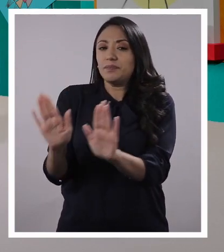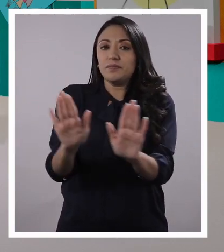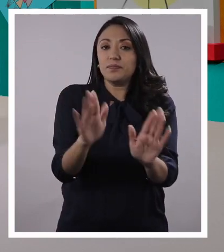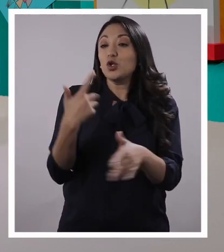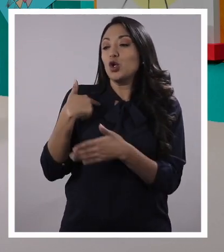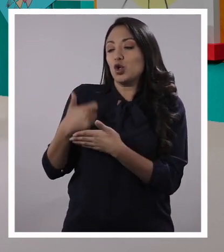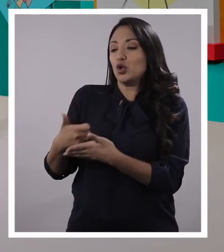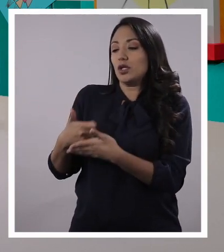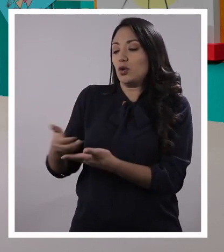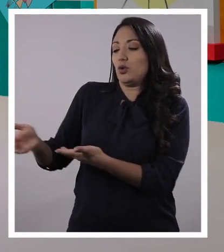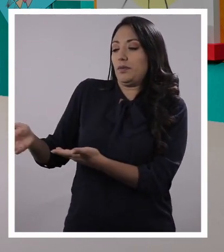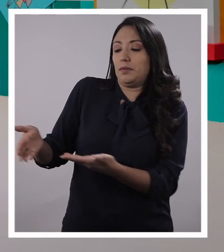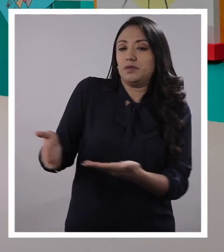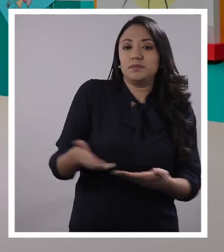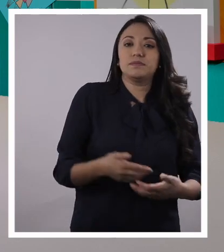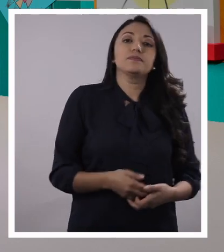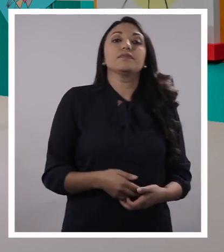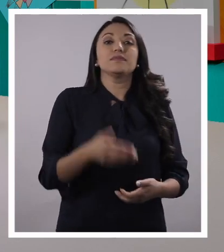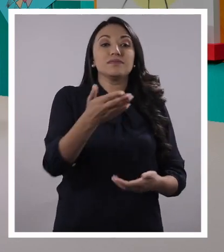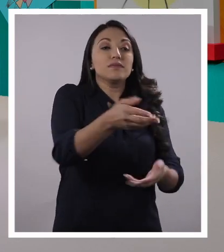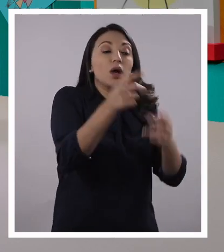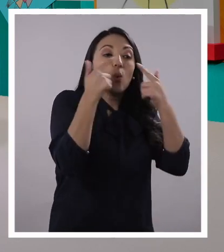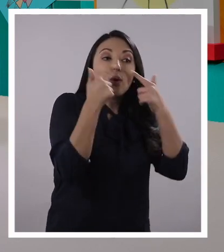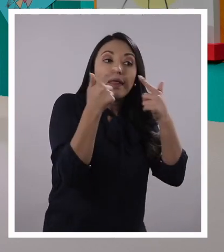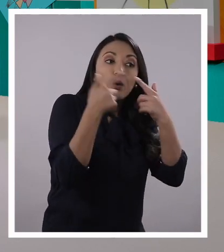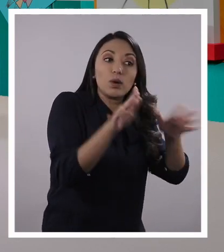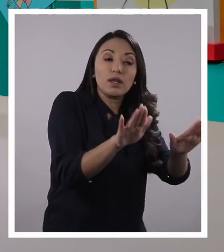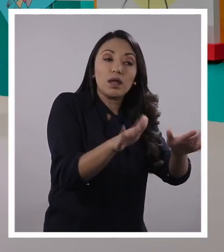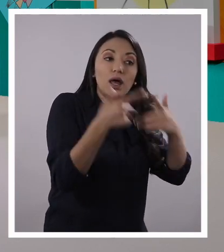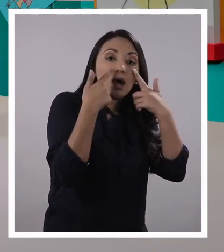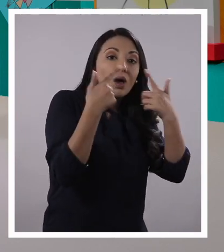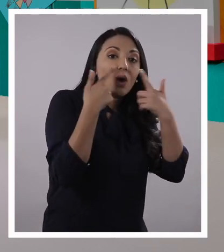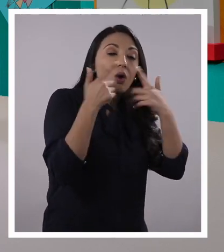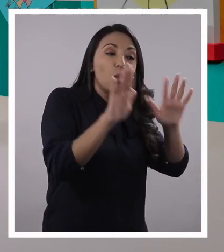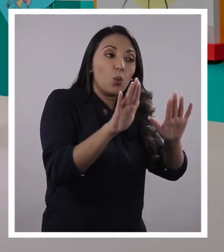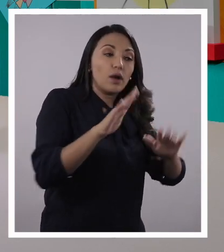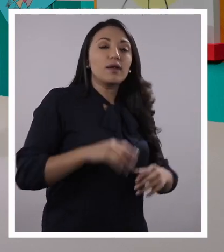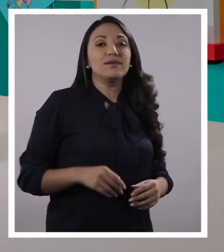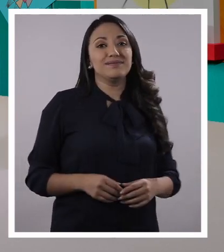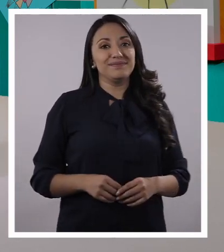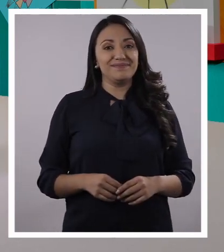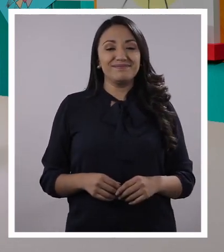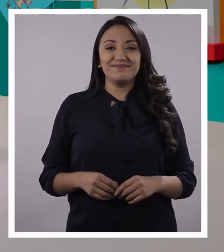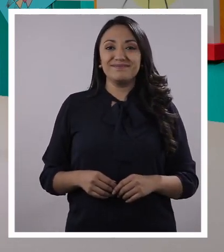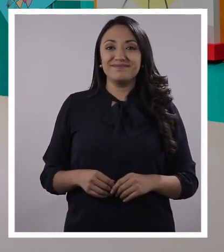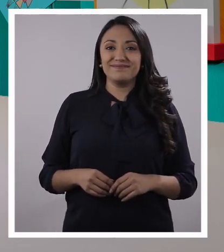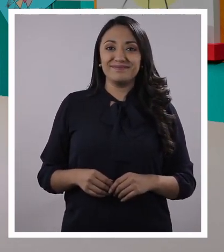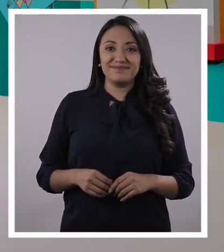voy a ayudar, ¿ya? Gracias, profe. Me las da cuidando, me las da cuidando. Cuidado, verás, Beatriz. Eso.